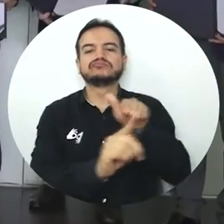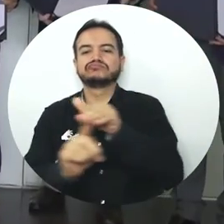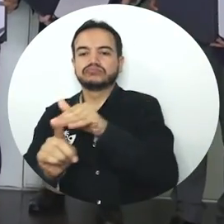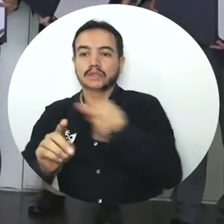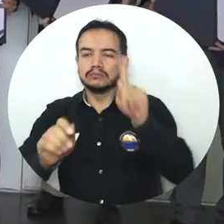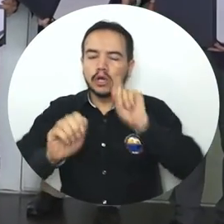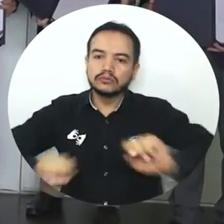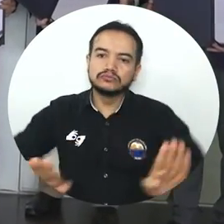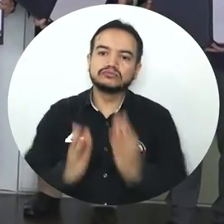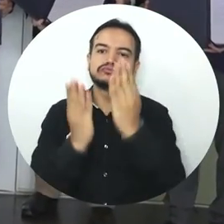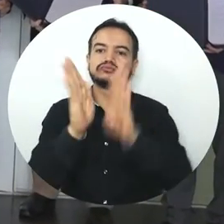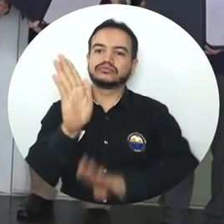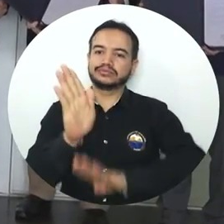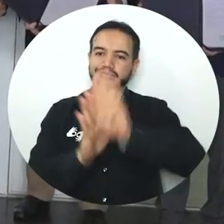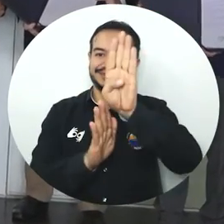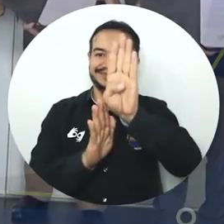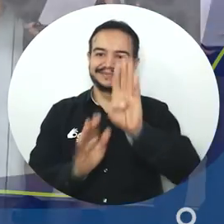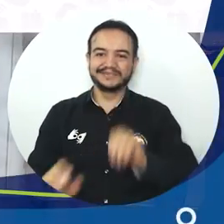en pro del desarrollo para todos.